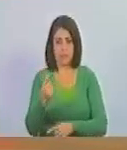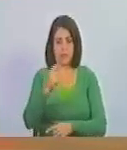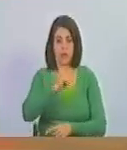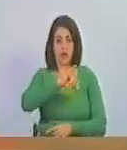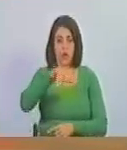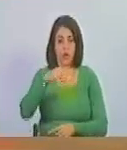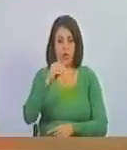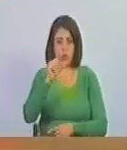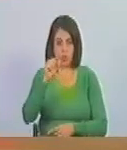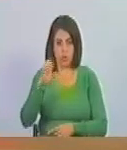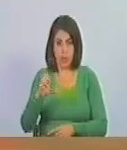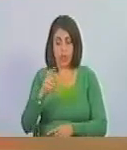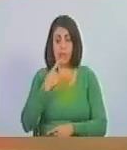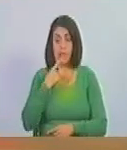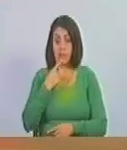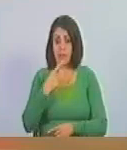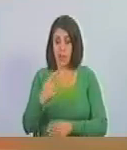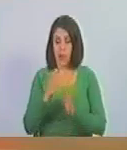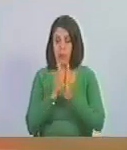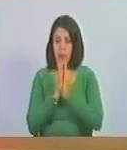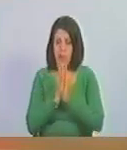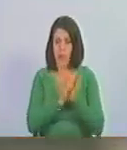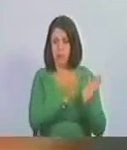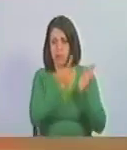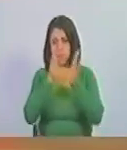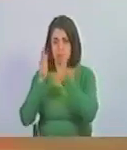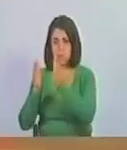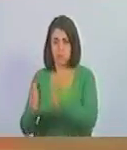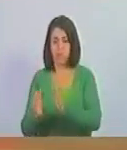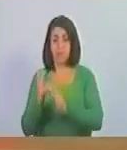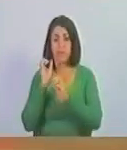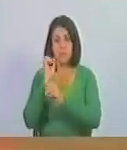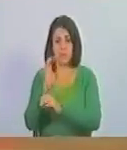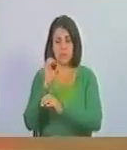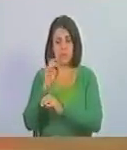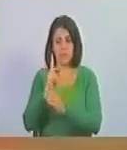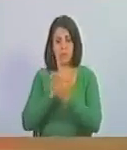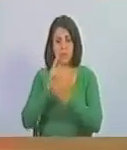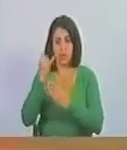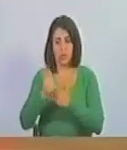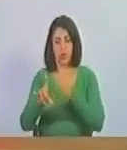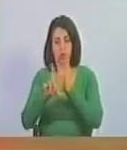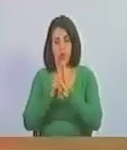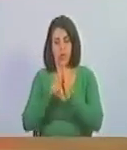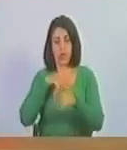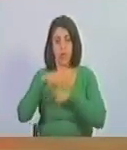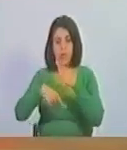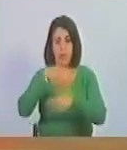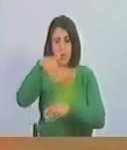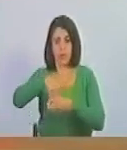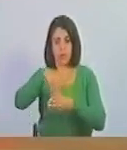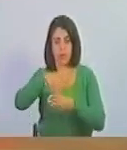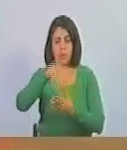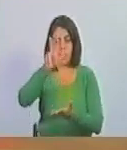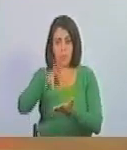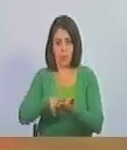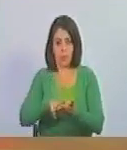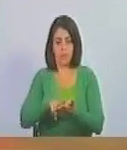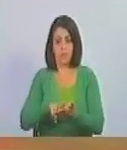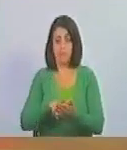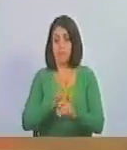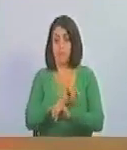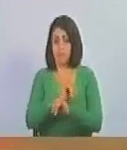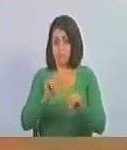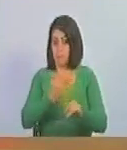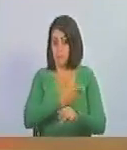diputado José Gregorio Colmenares, quien solicitó el diferimiento de la discusión del proyecto de ley, sometido a votación, resultó aprobado.